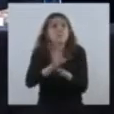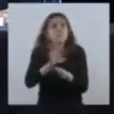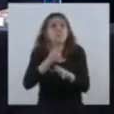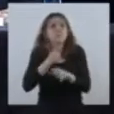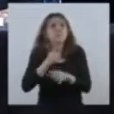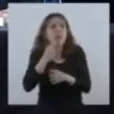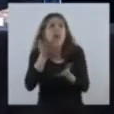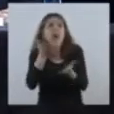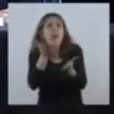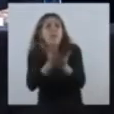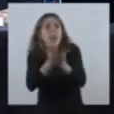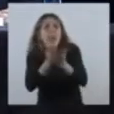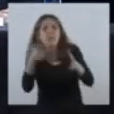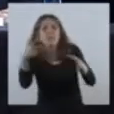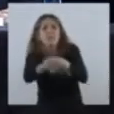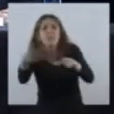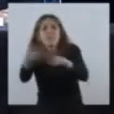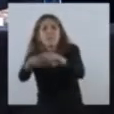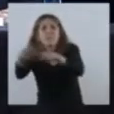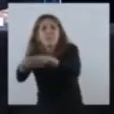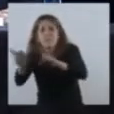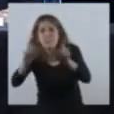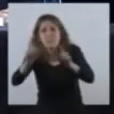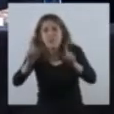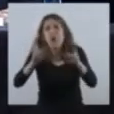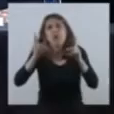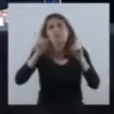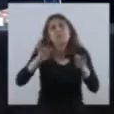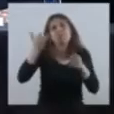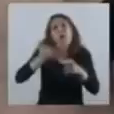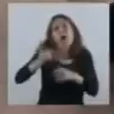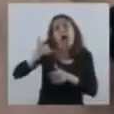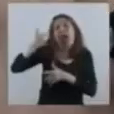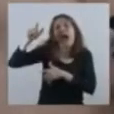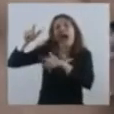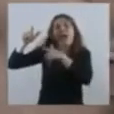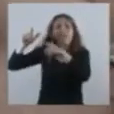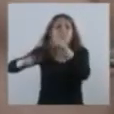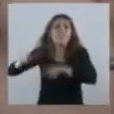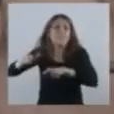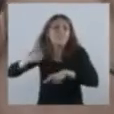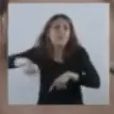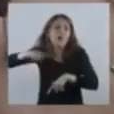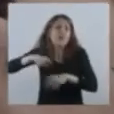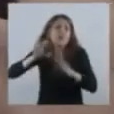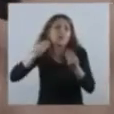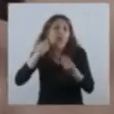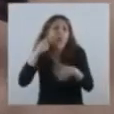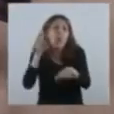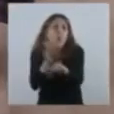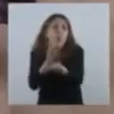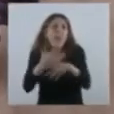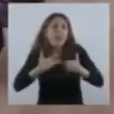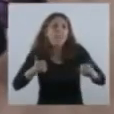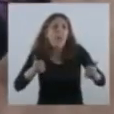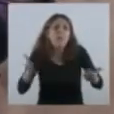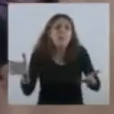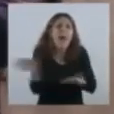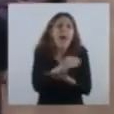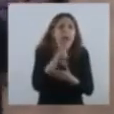libertades a alguien. Solo busca, como siempre digo, preservar la salud de todos y todas nosotros.